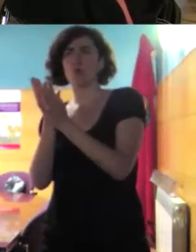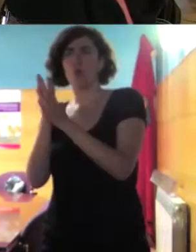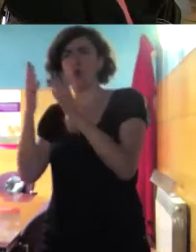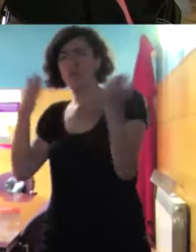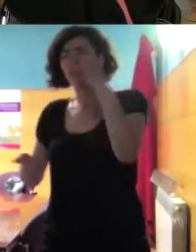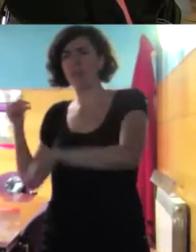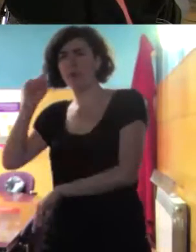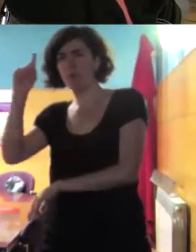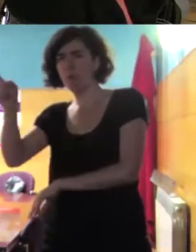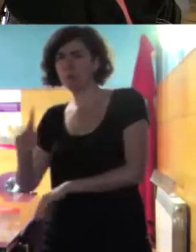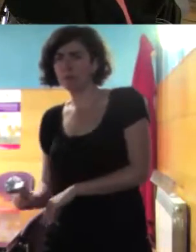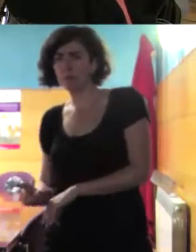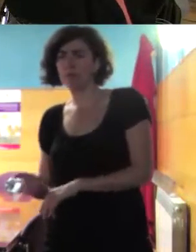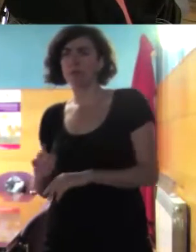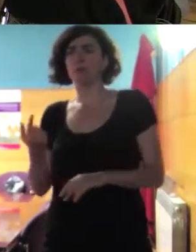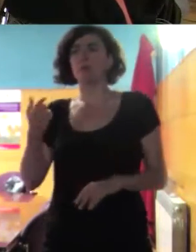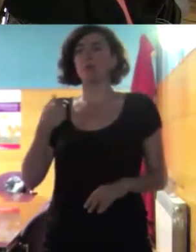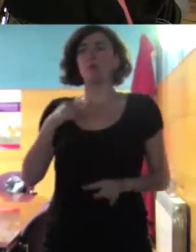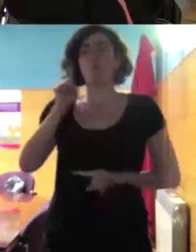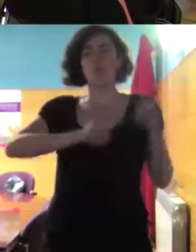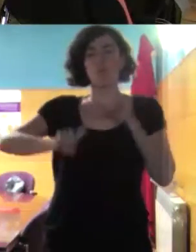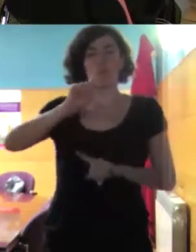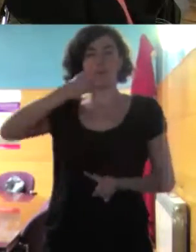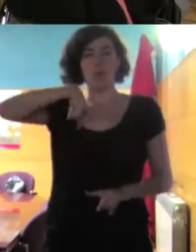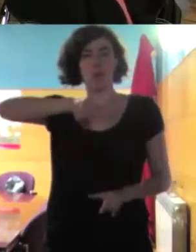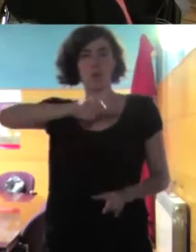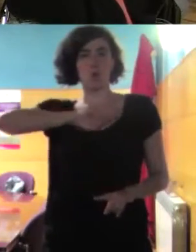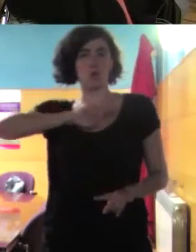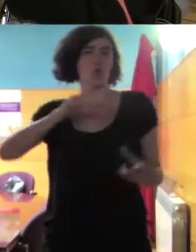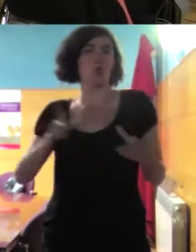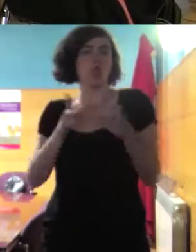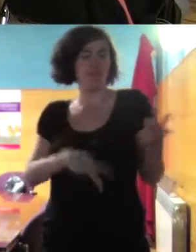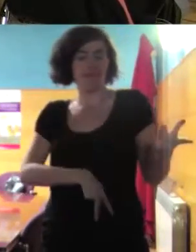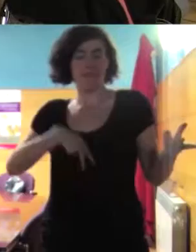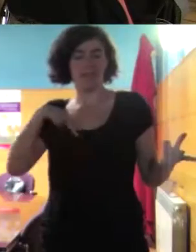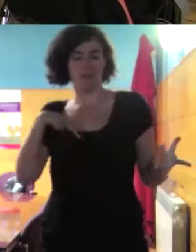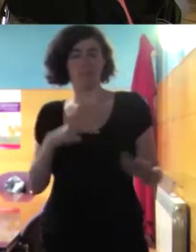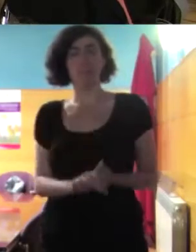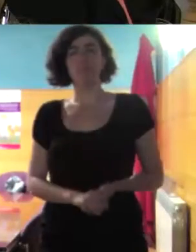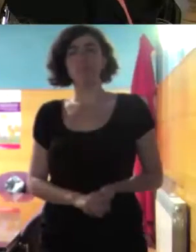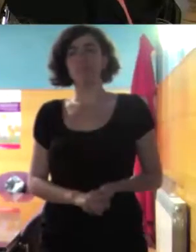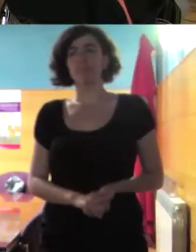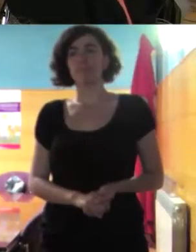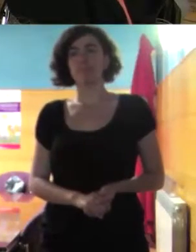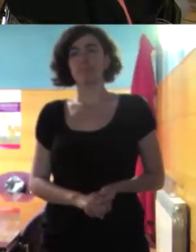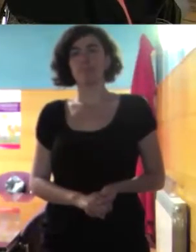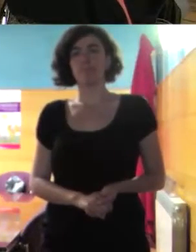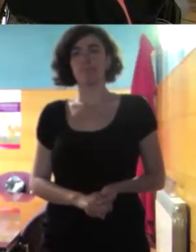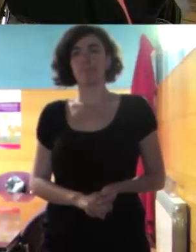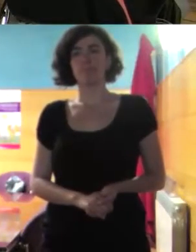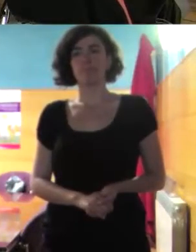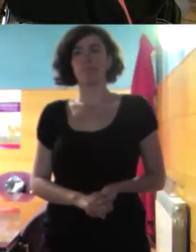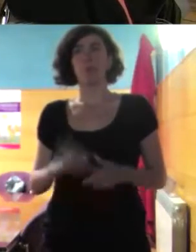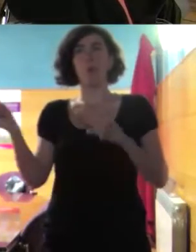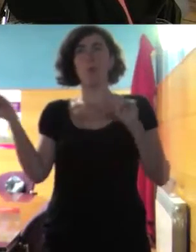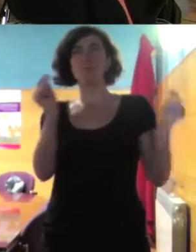no sé yo creo que nuestro problema como bueno sociedad en general es que afrontamos estos debates en clave de